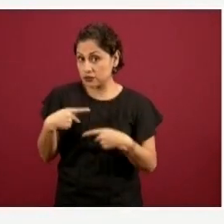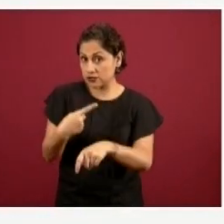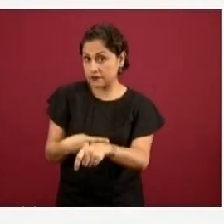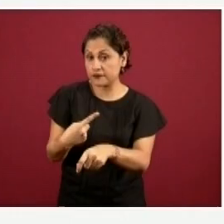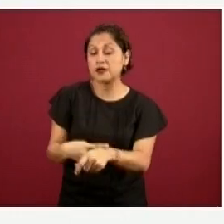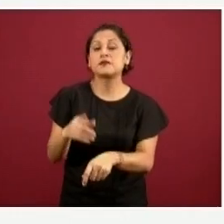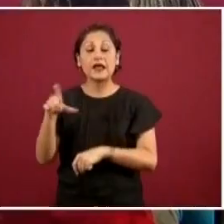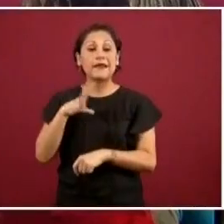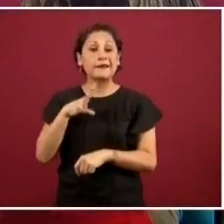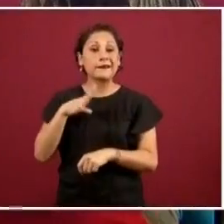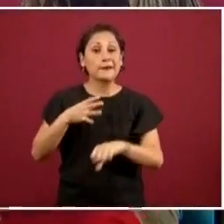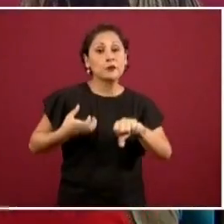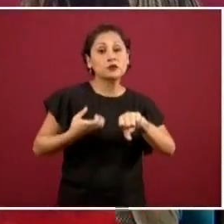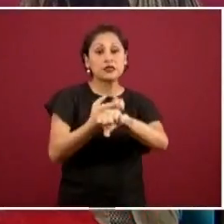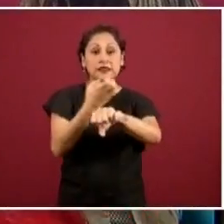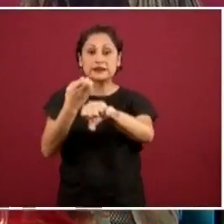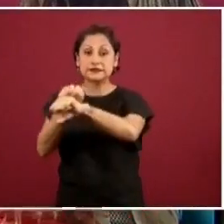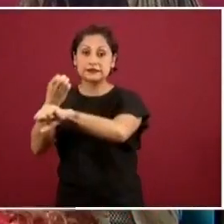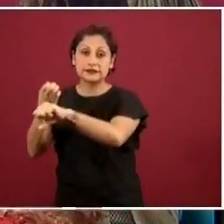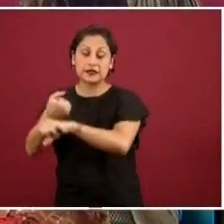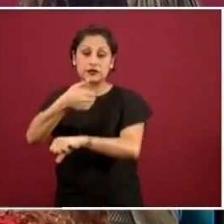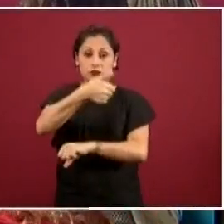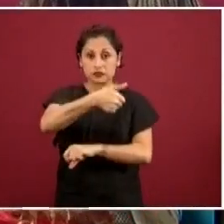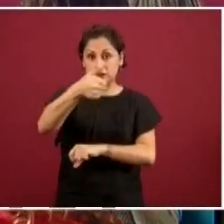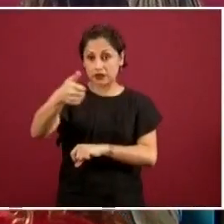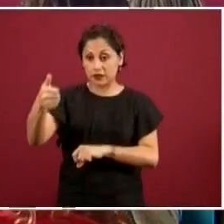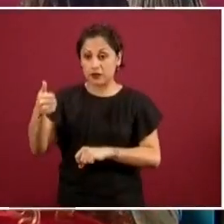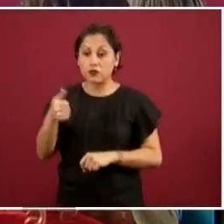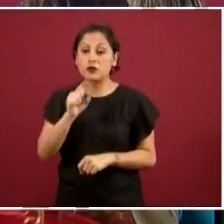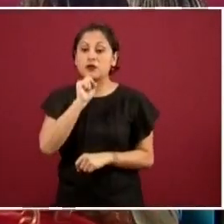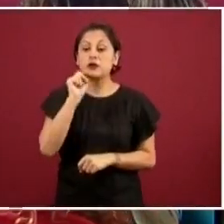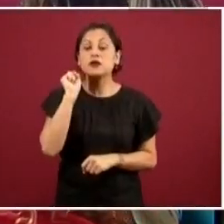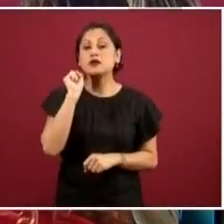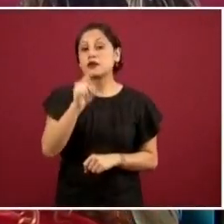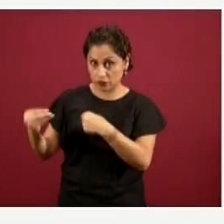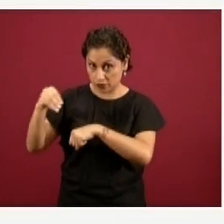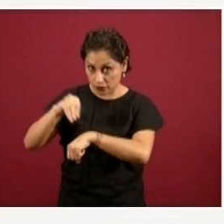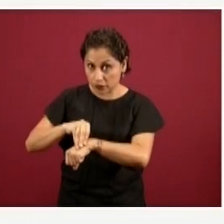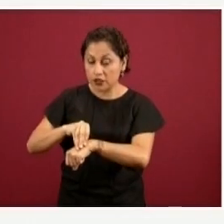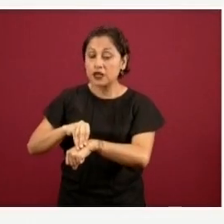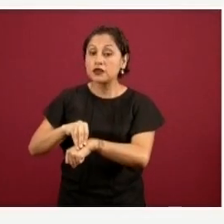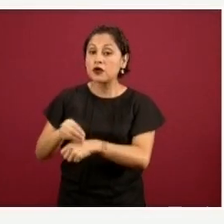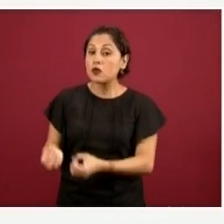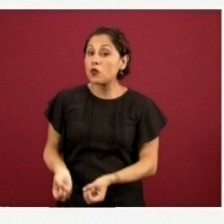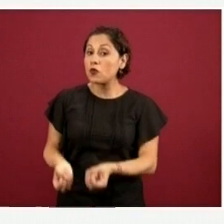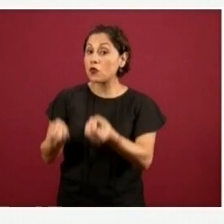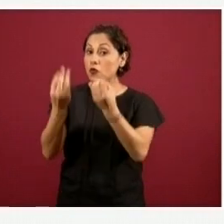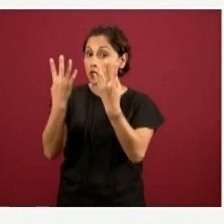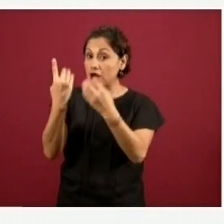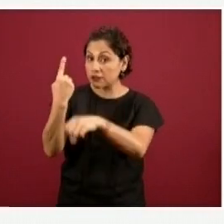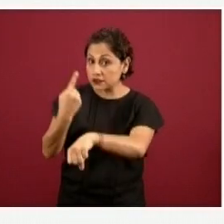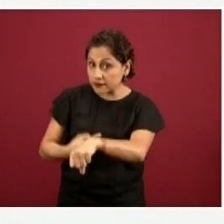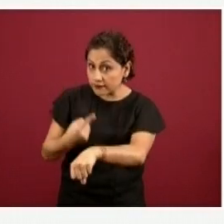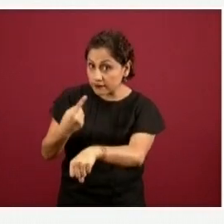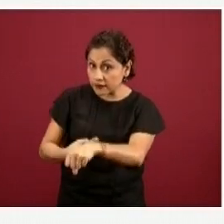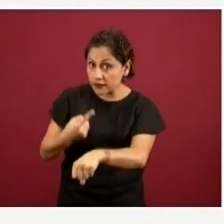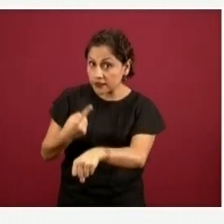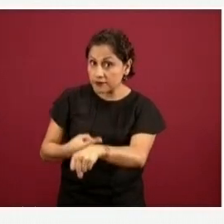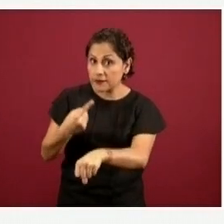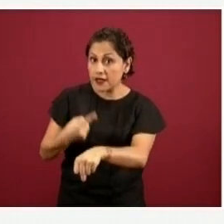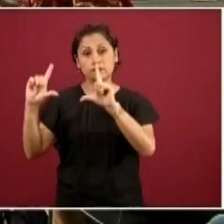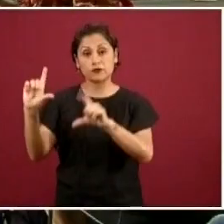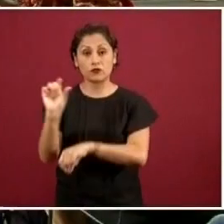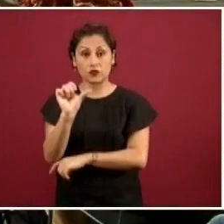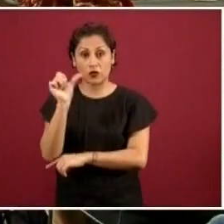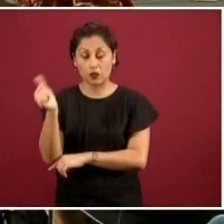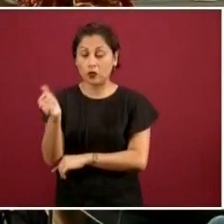José Santos Preciado, mencionó la existencia de un plan de conversión hospitalaria para atención del COVID-19 con la participación